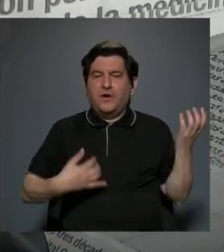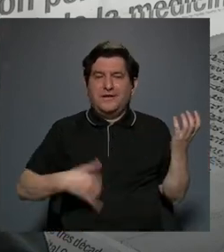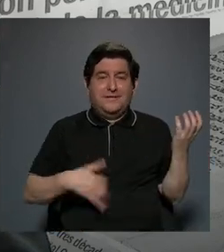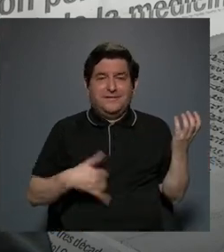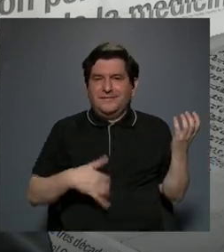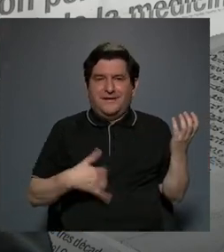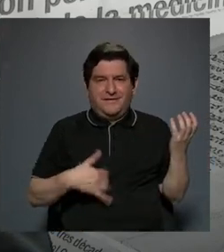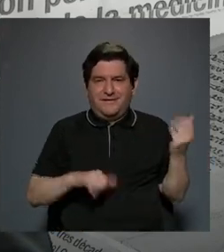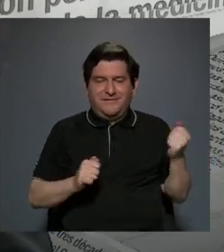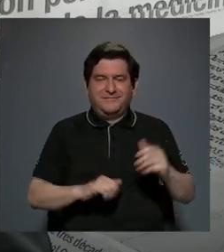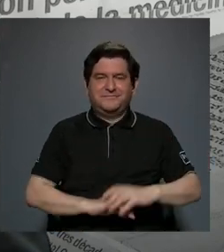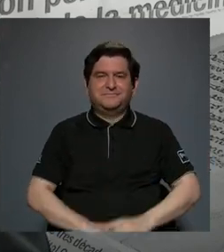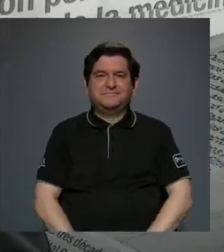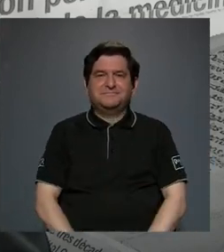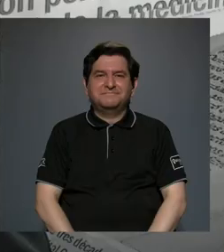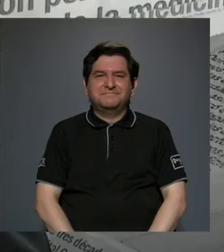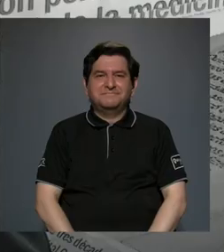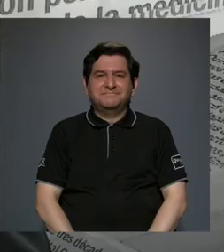guitarra